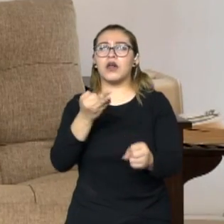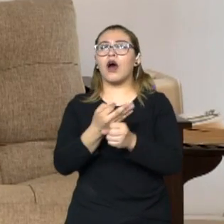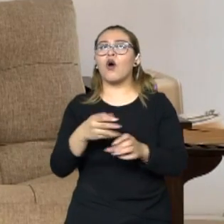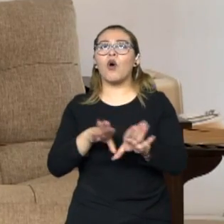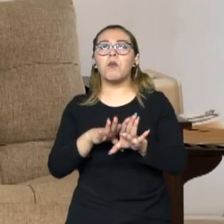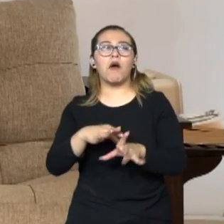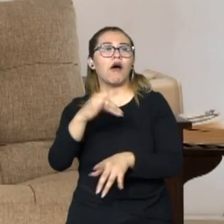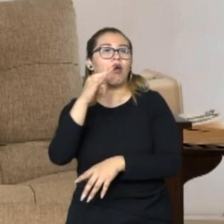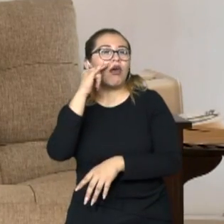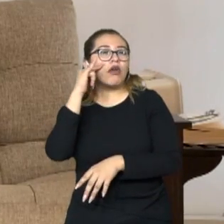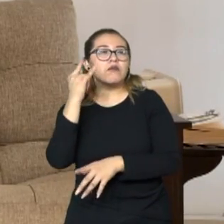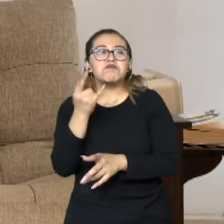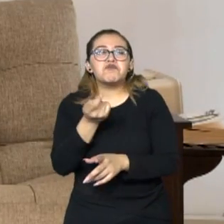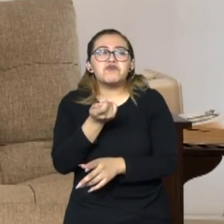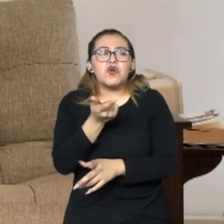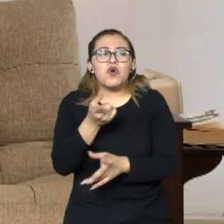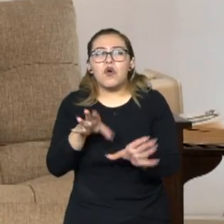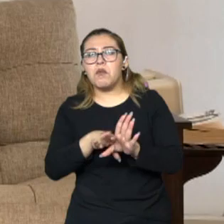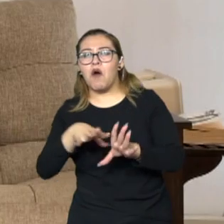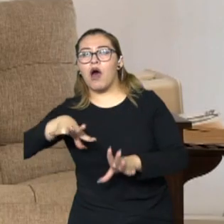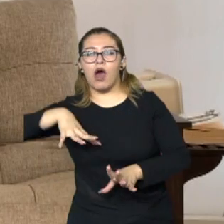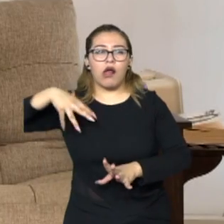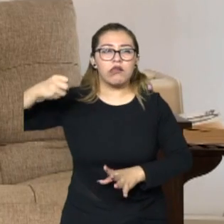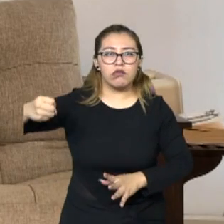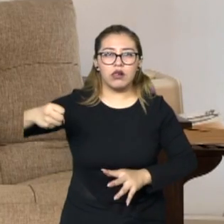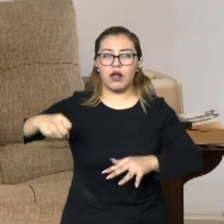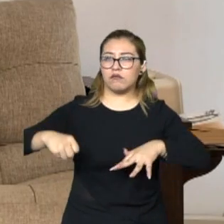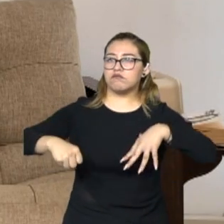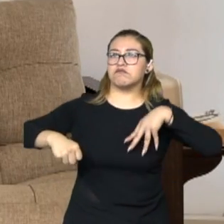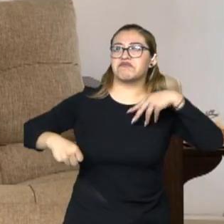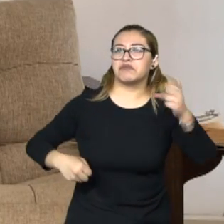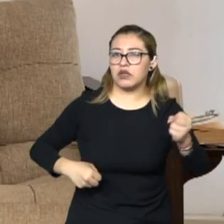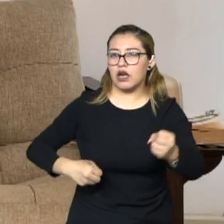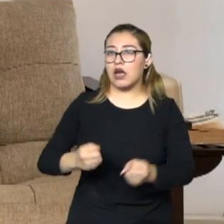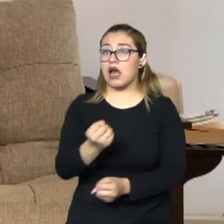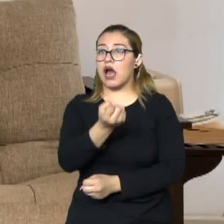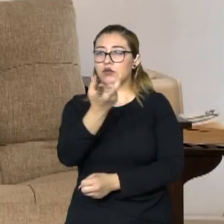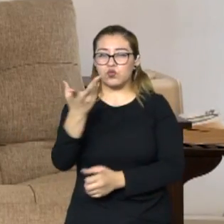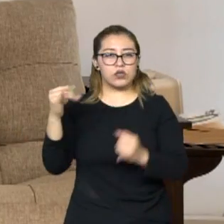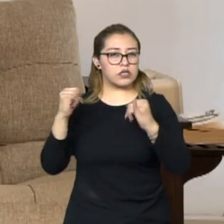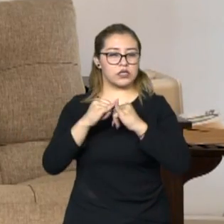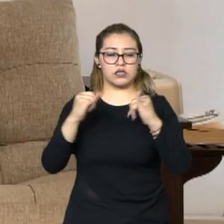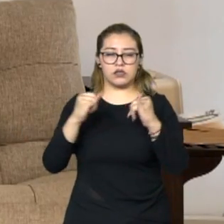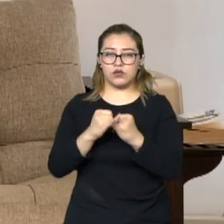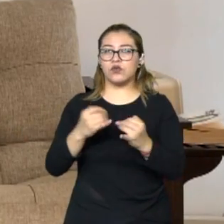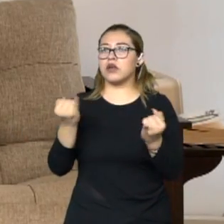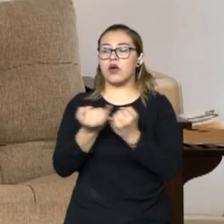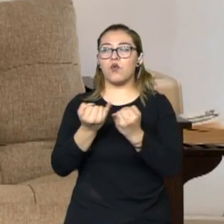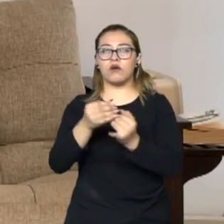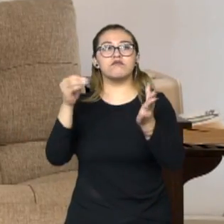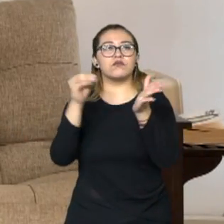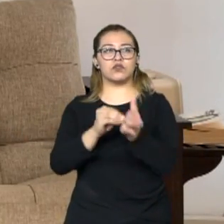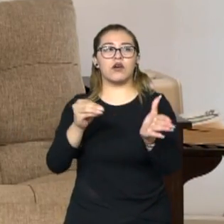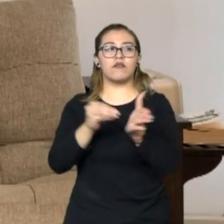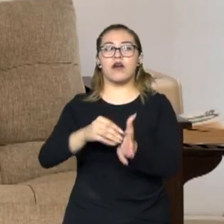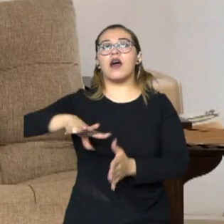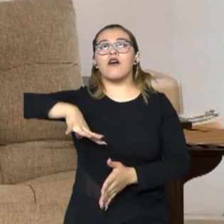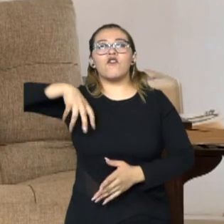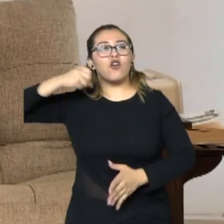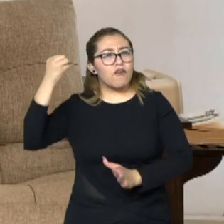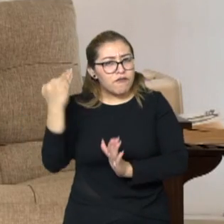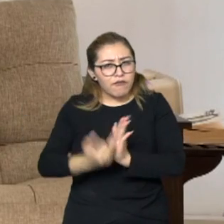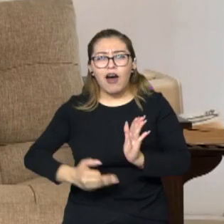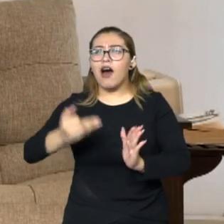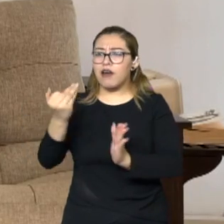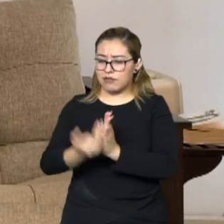Seguimos viendo esfuerzos aislados entre instituciones. Seguimos viendo esfuerzos que no alcanzan.